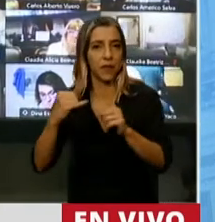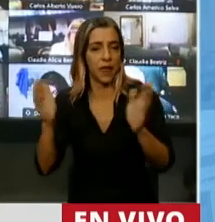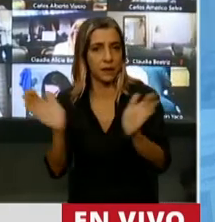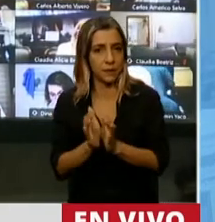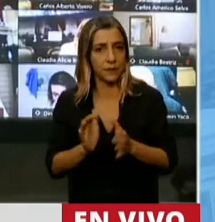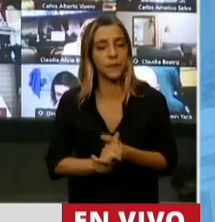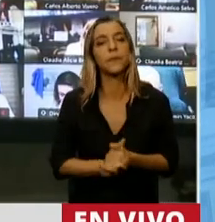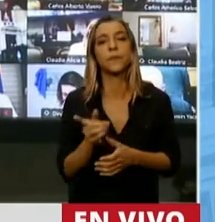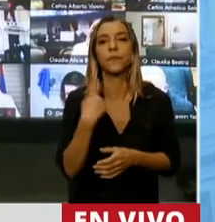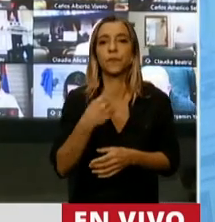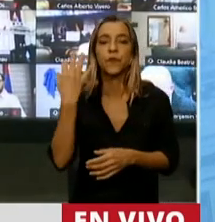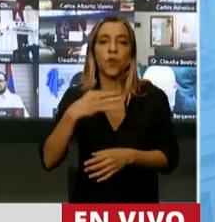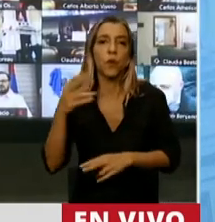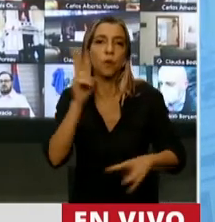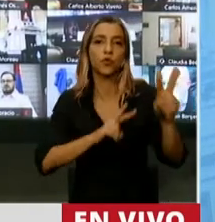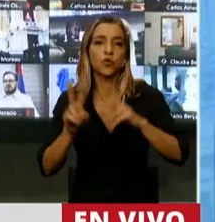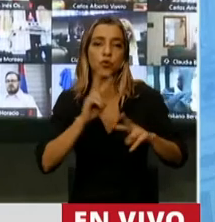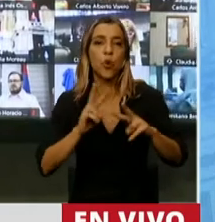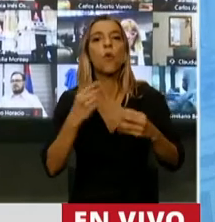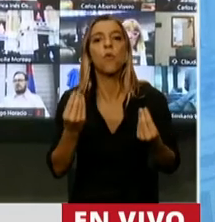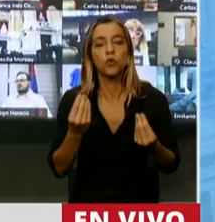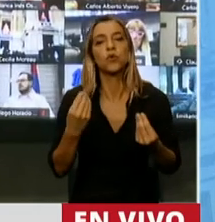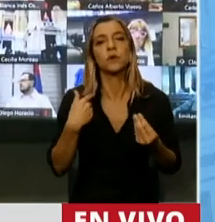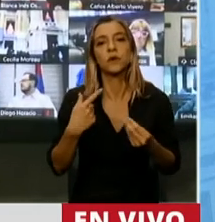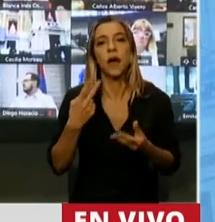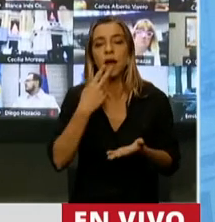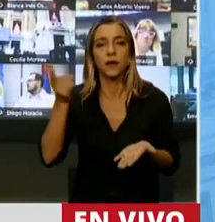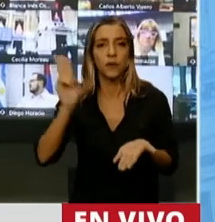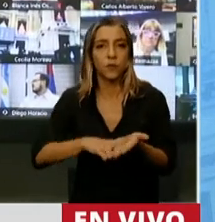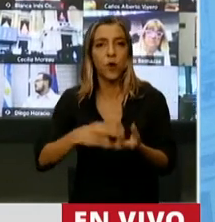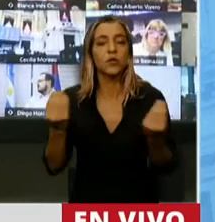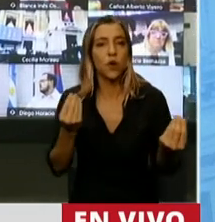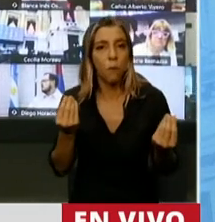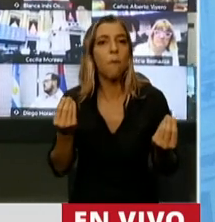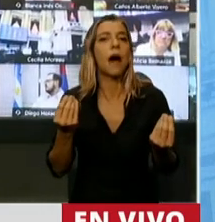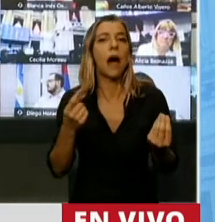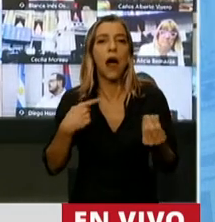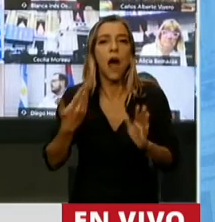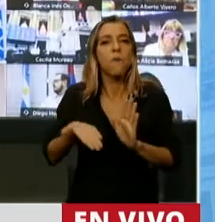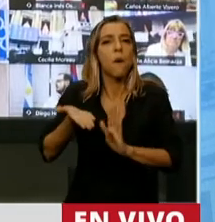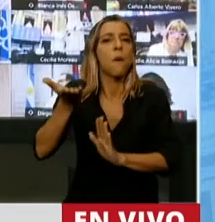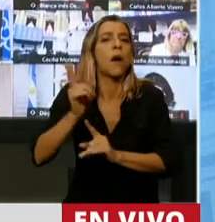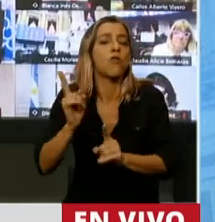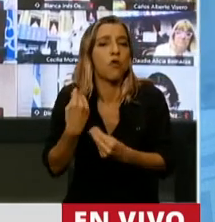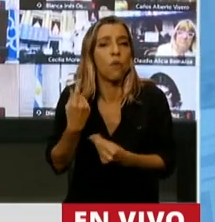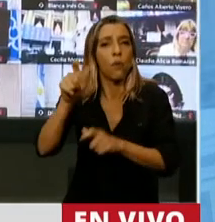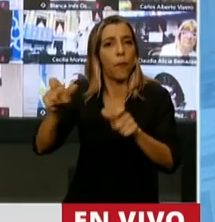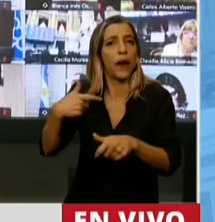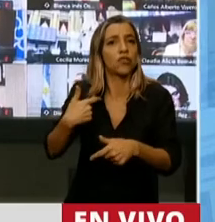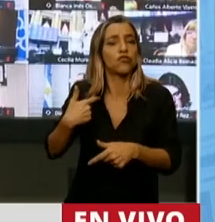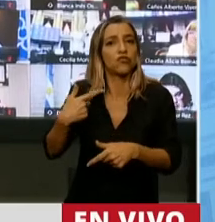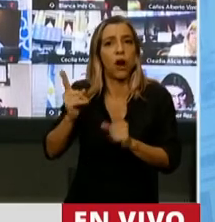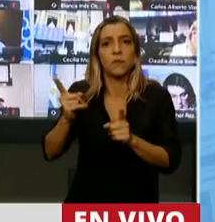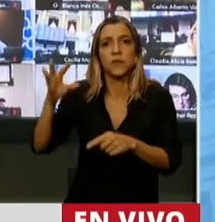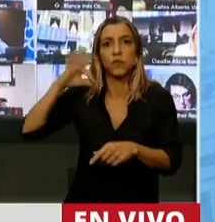para cambiar la matriz de la estructura impositiva regresiva para que no se siga cargando sobre el consumo y el salario de los trabajadores